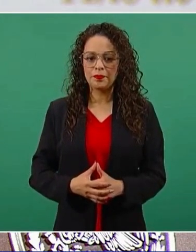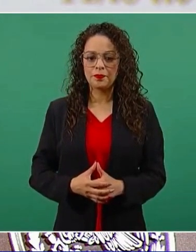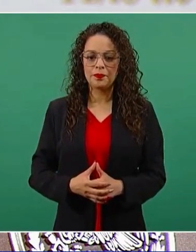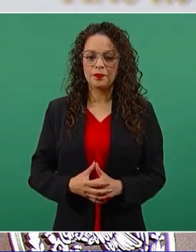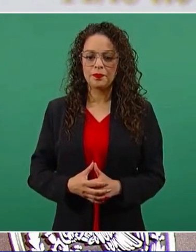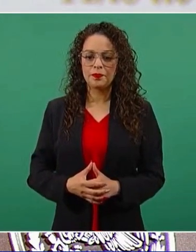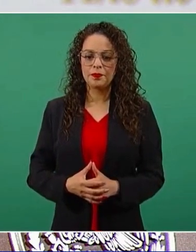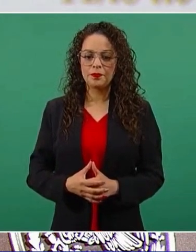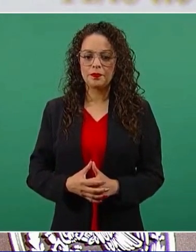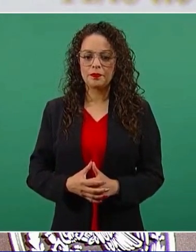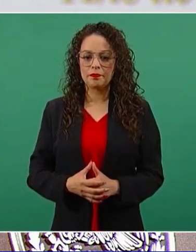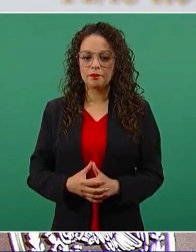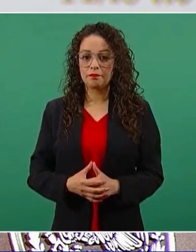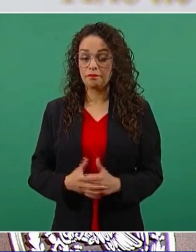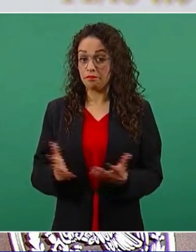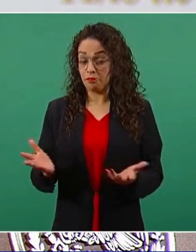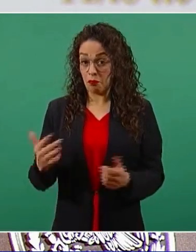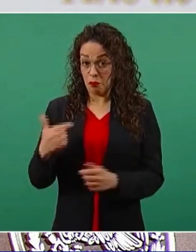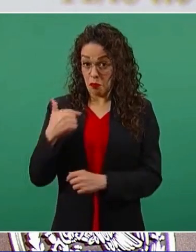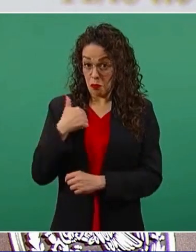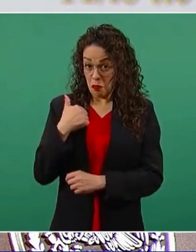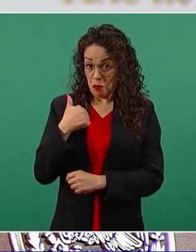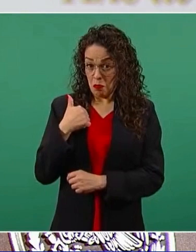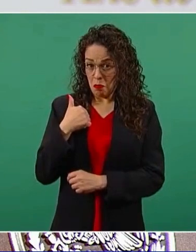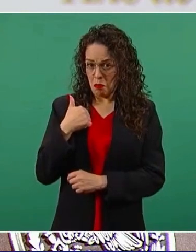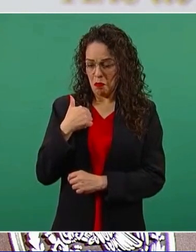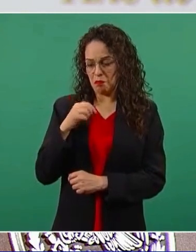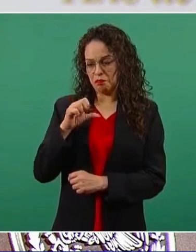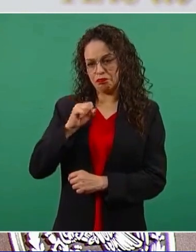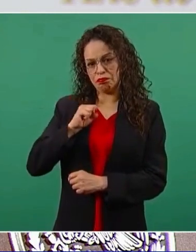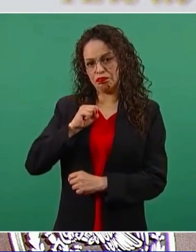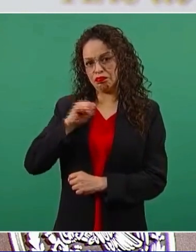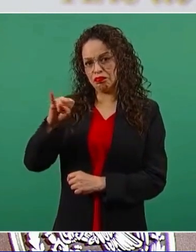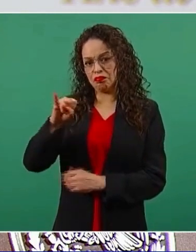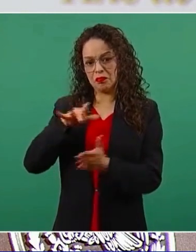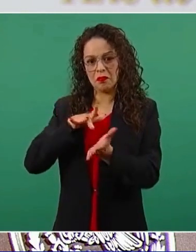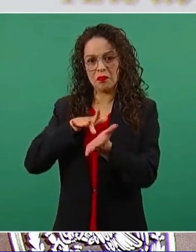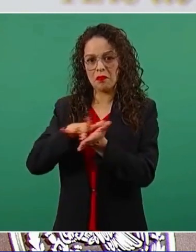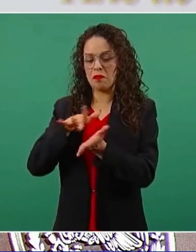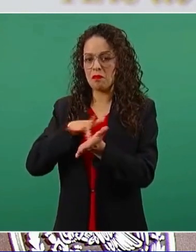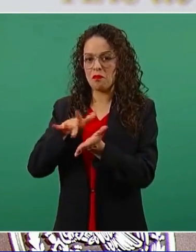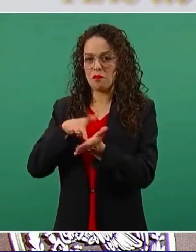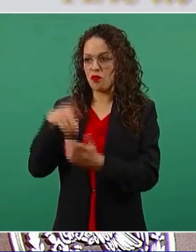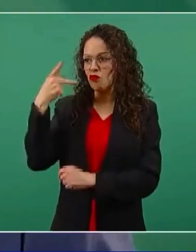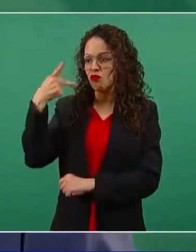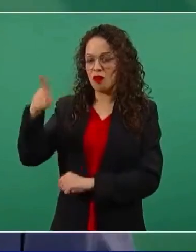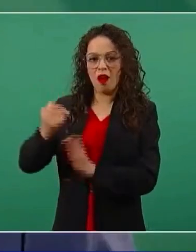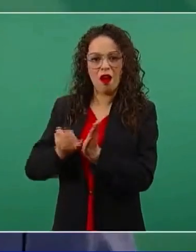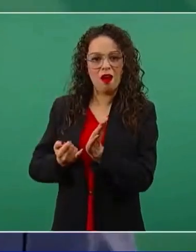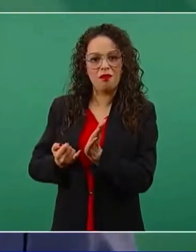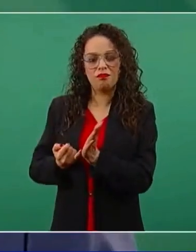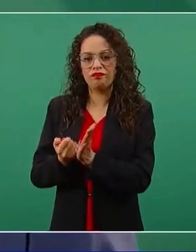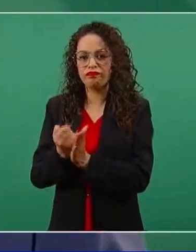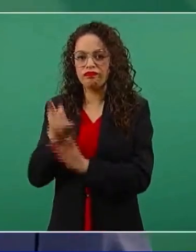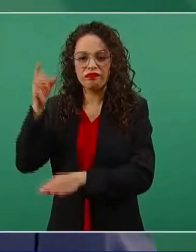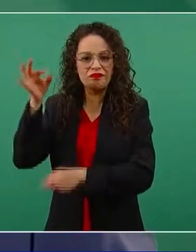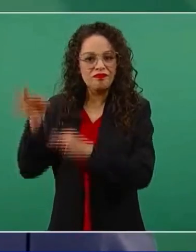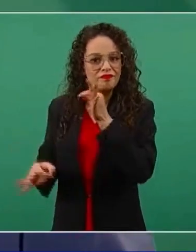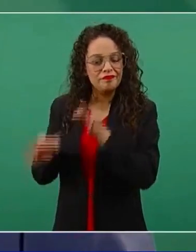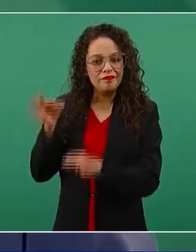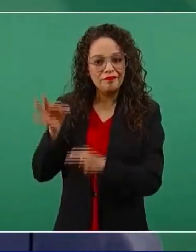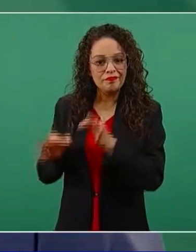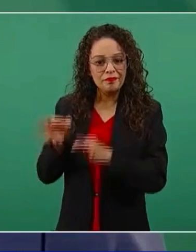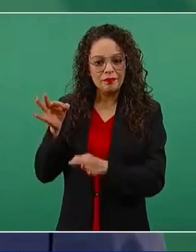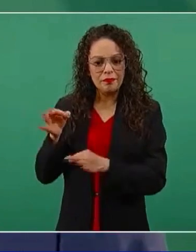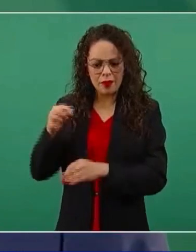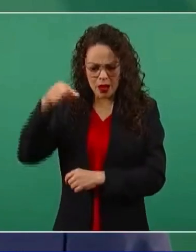Yo apoyo esa decisión de la Fiscalía. Aquí lo